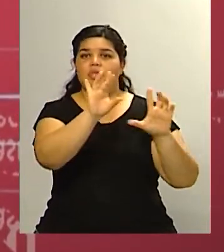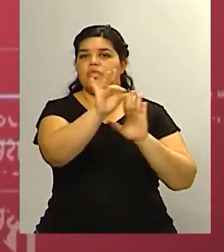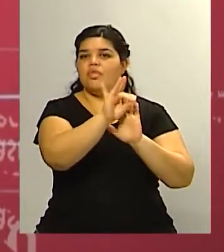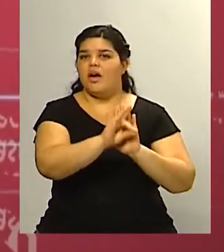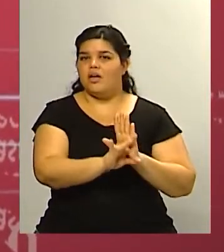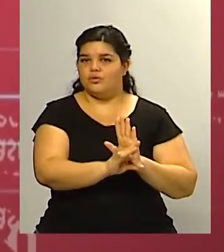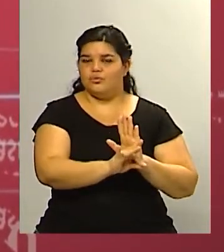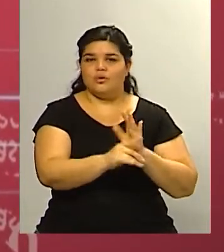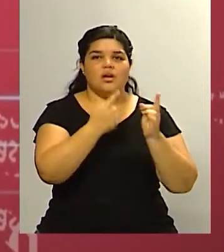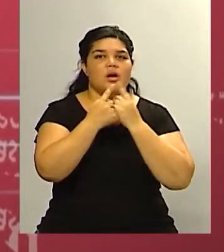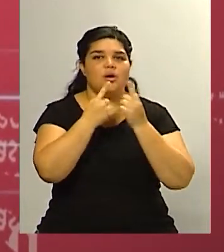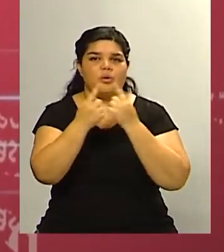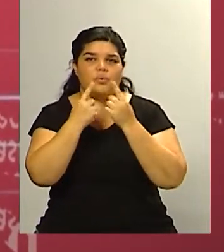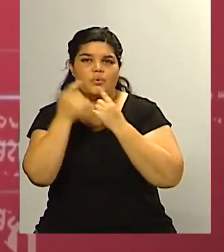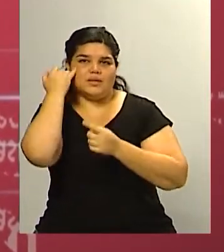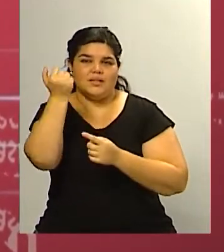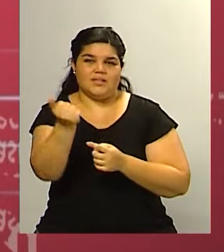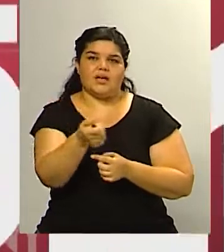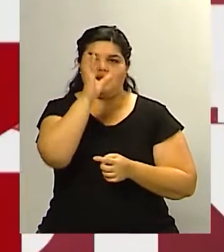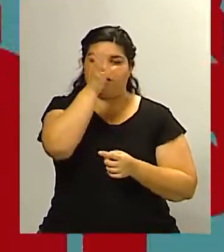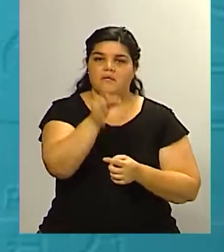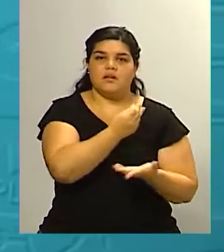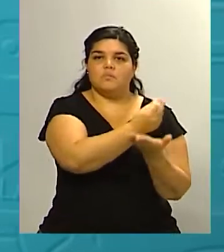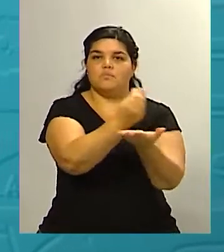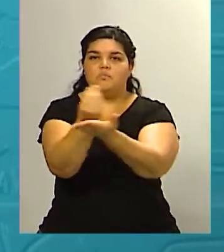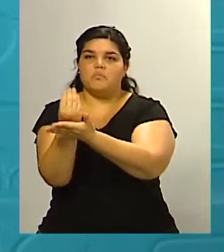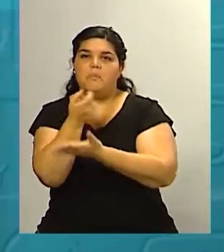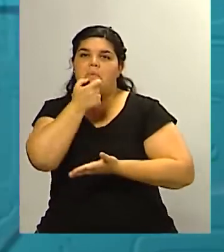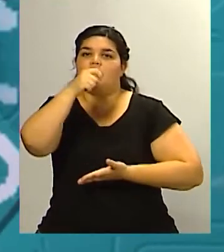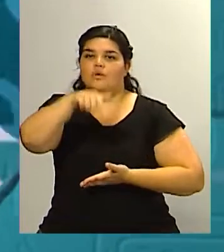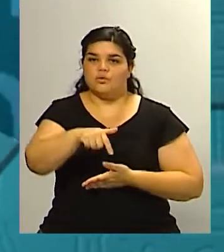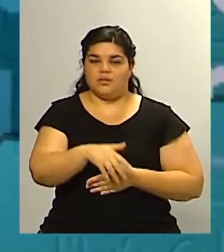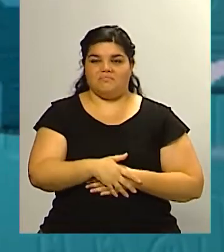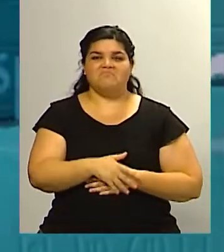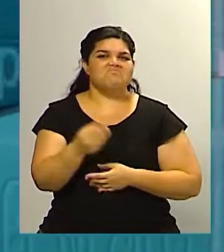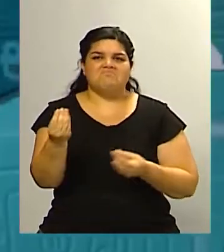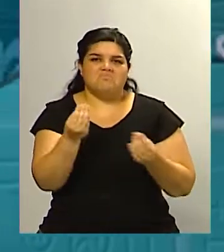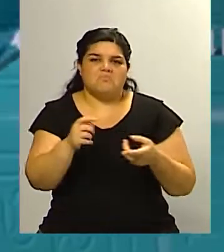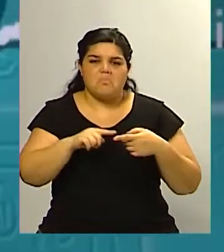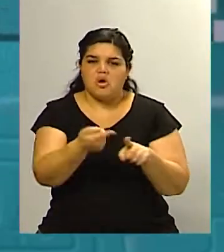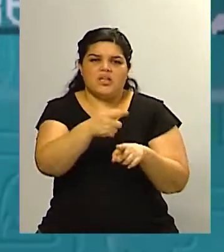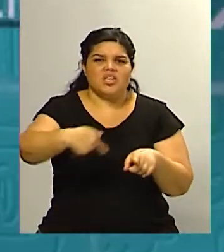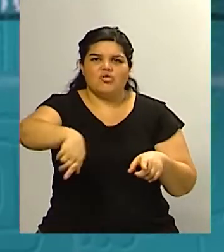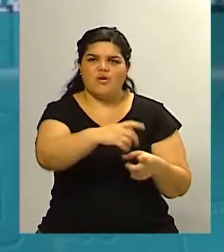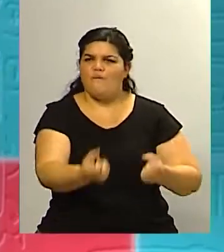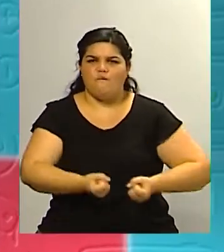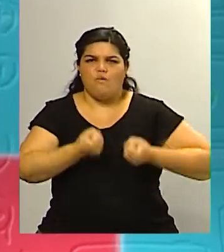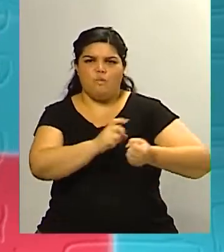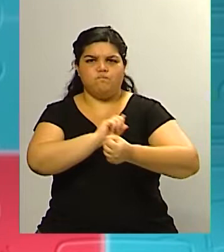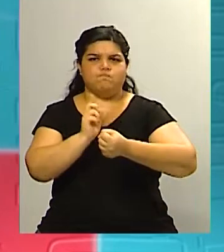que han hecho en relación a las figuras de Mendoza esas figuras políticas que son los que de alguna manera suenan y fuerte para